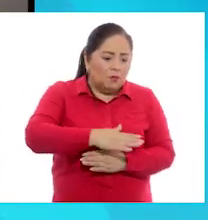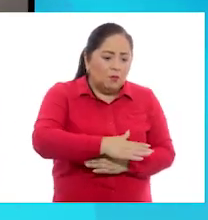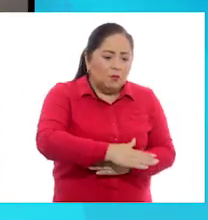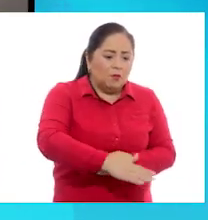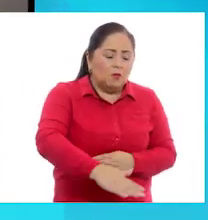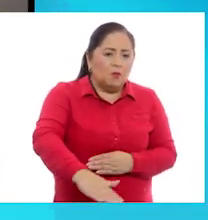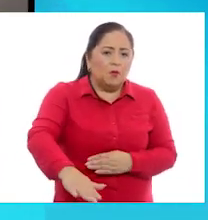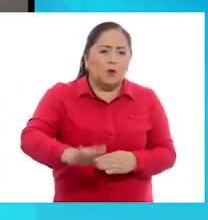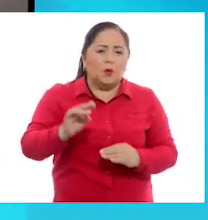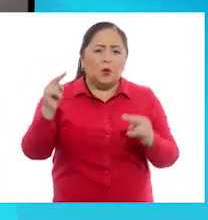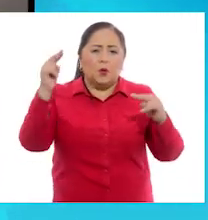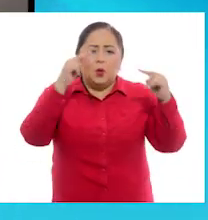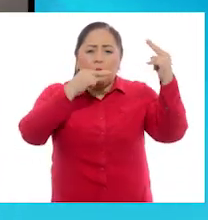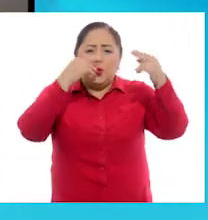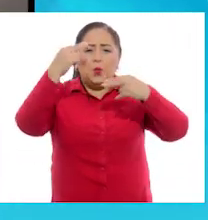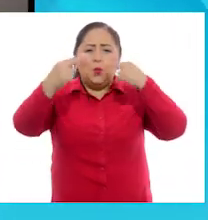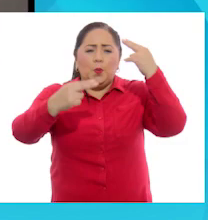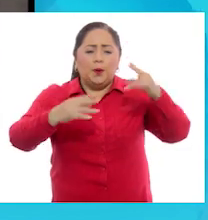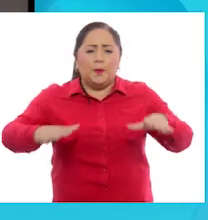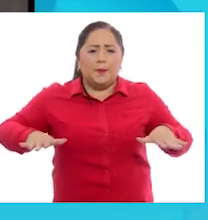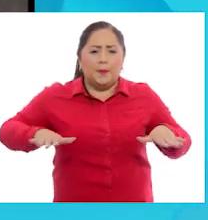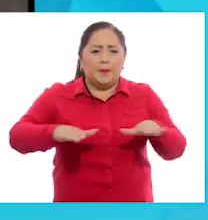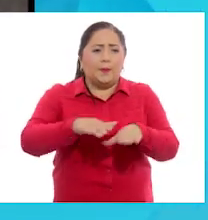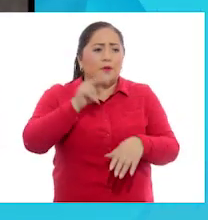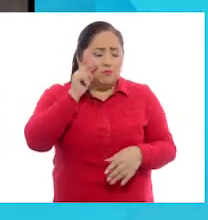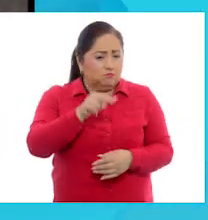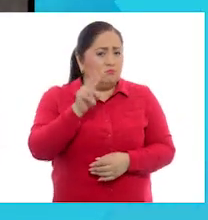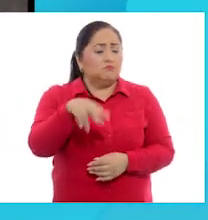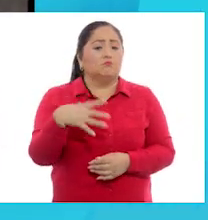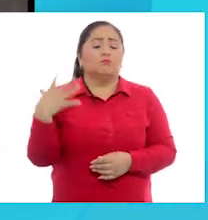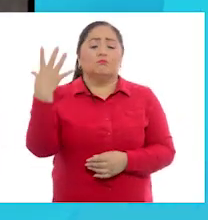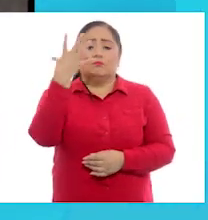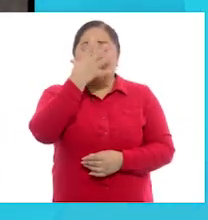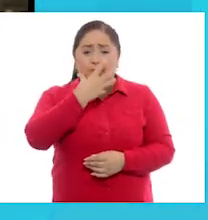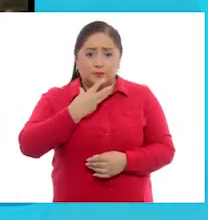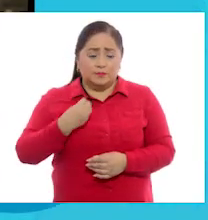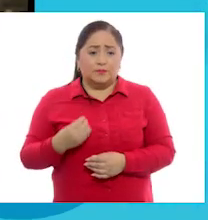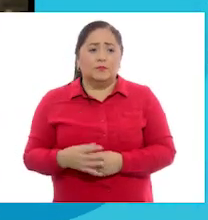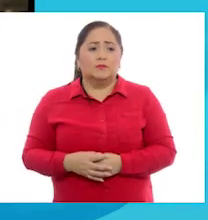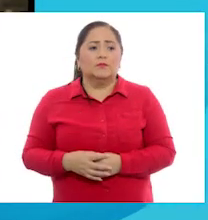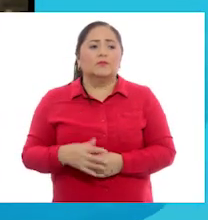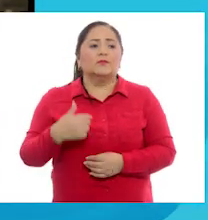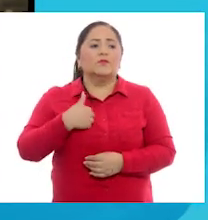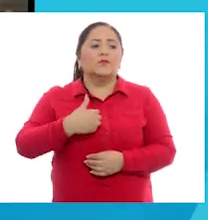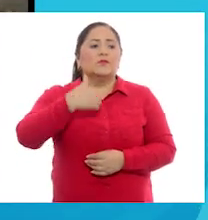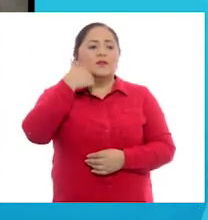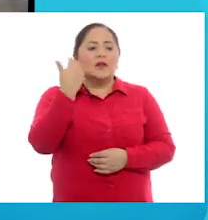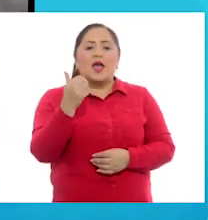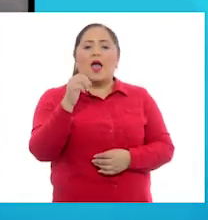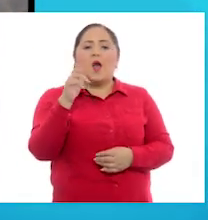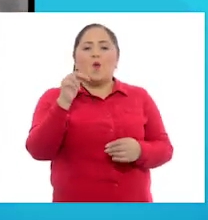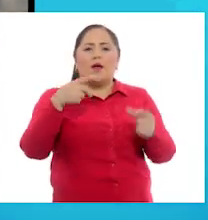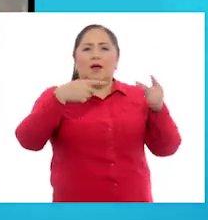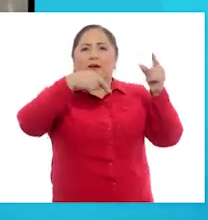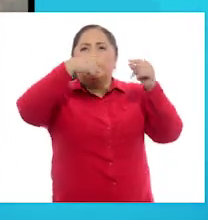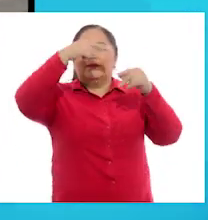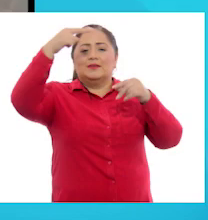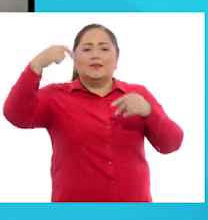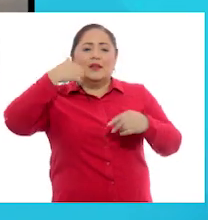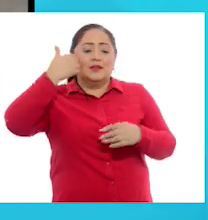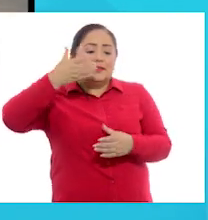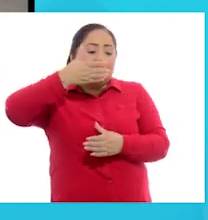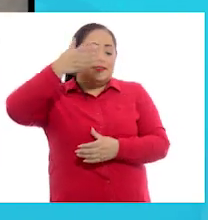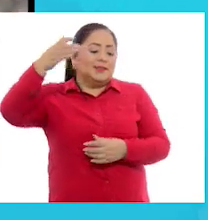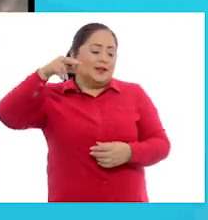nacieran las nubes. Se ve muy bonito. Quisiera hacer aura y desde el cielo